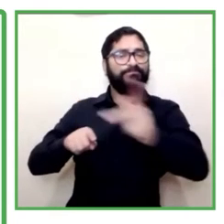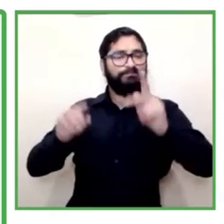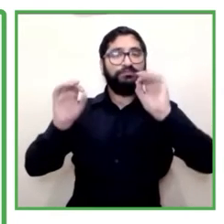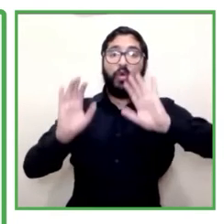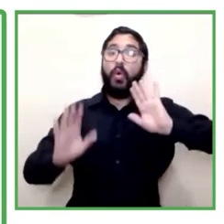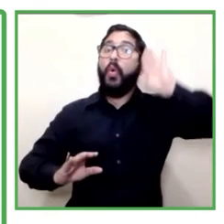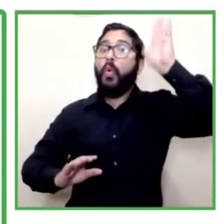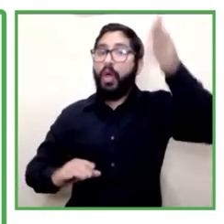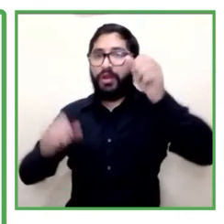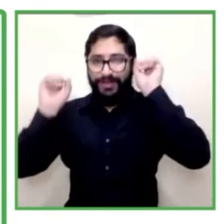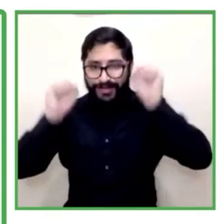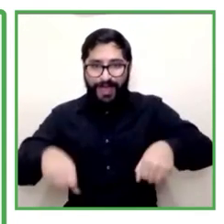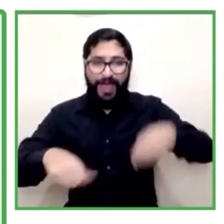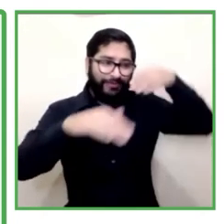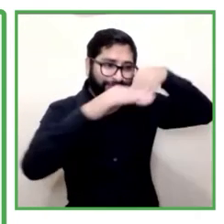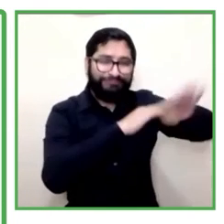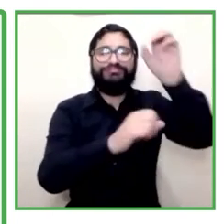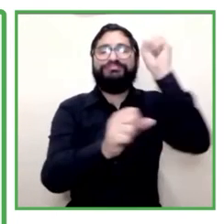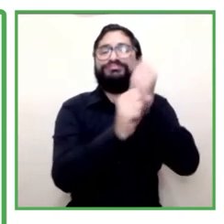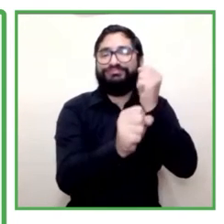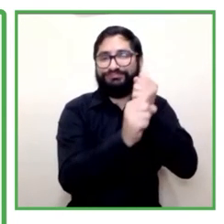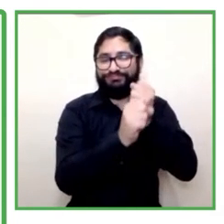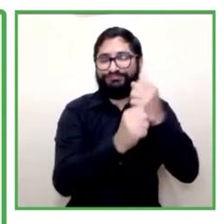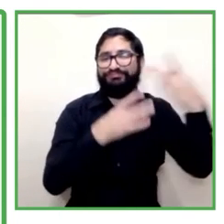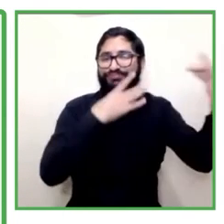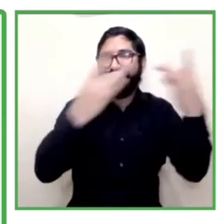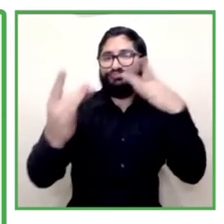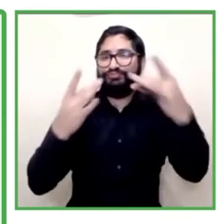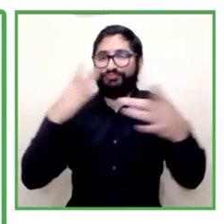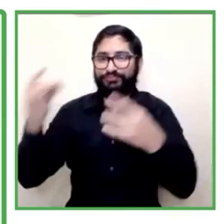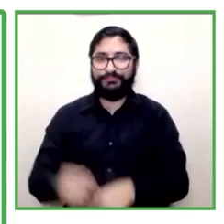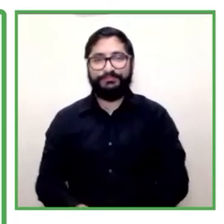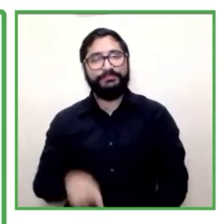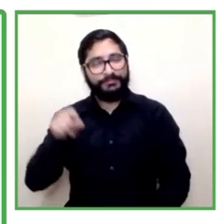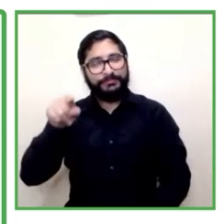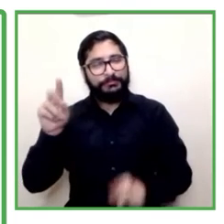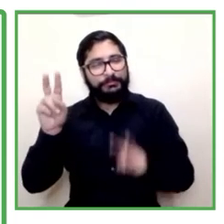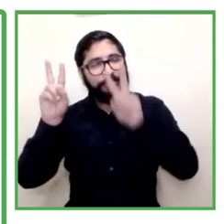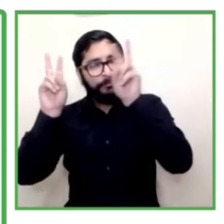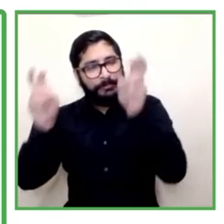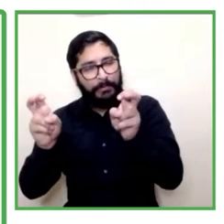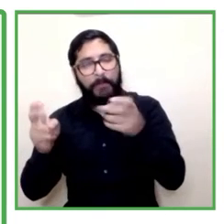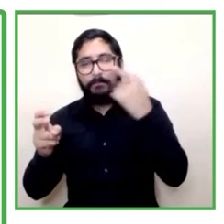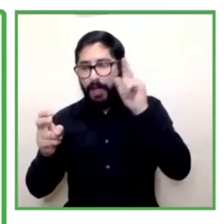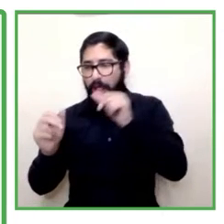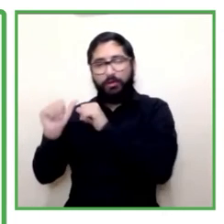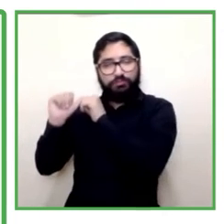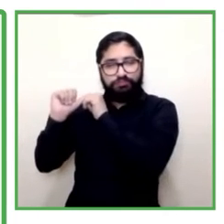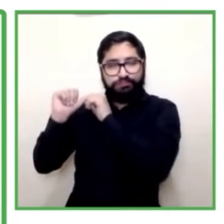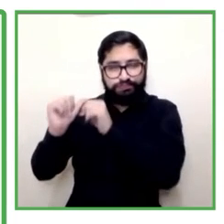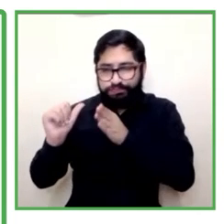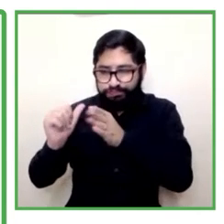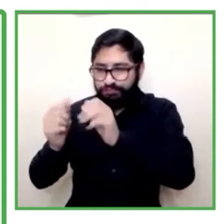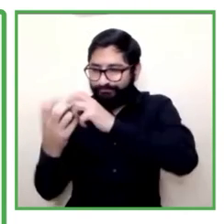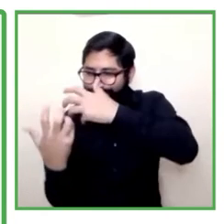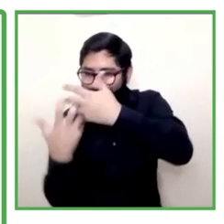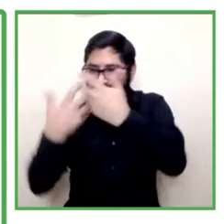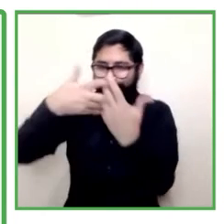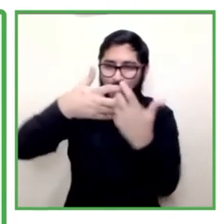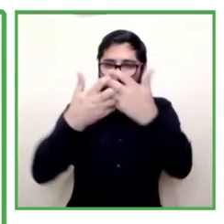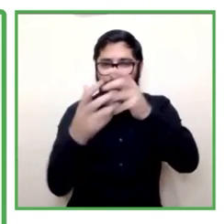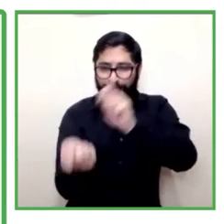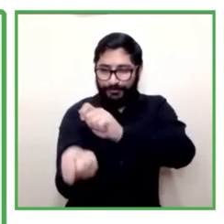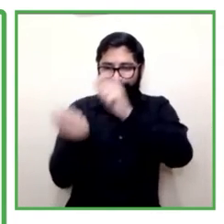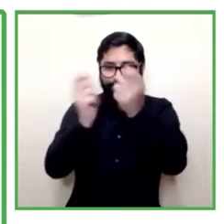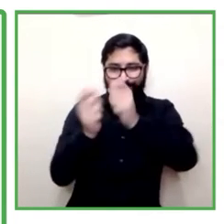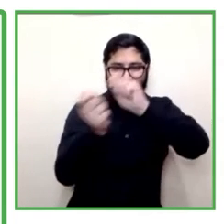metodológicos y pedagógicos logrados en época de pandemia ha sido una experiencia ha sido un reto pero también